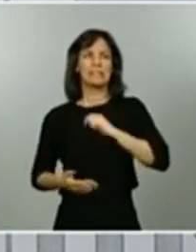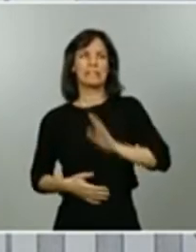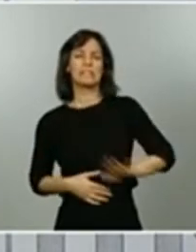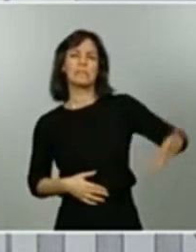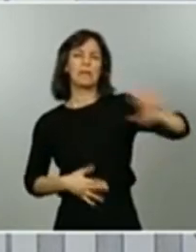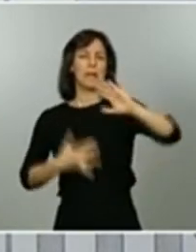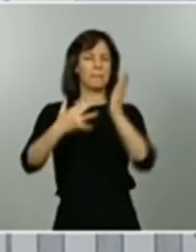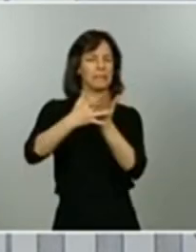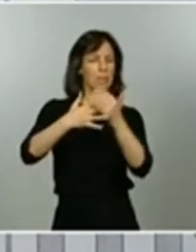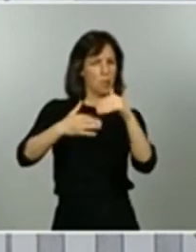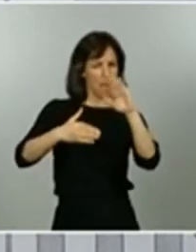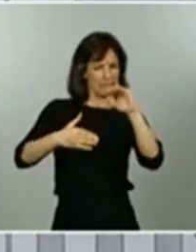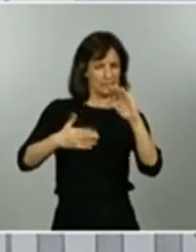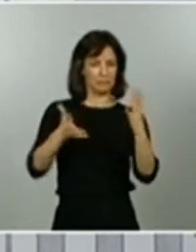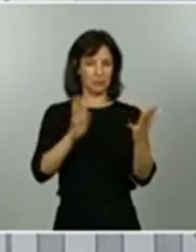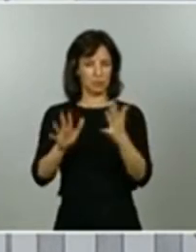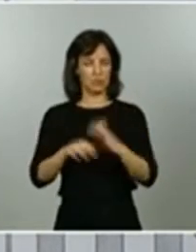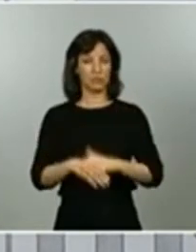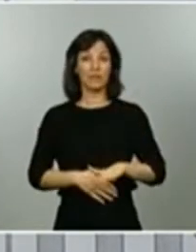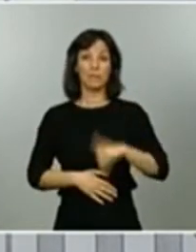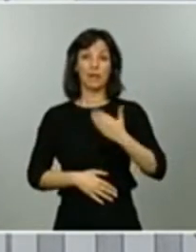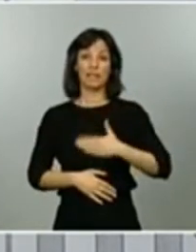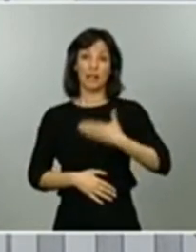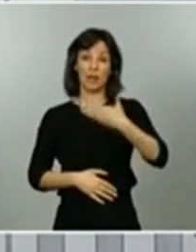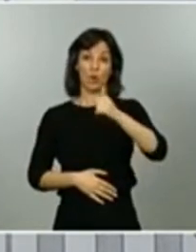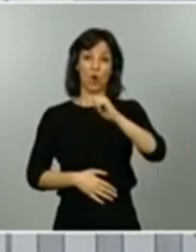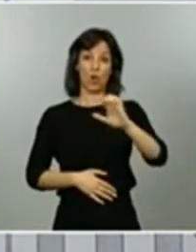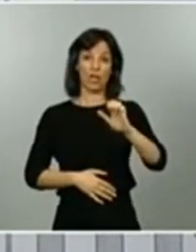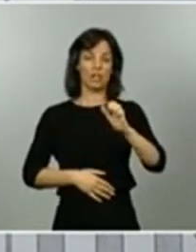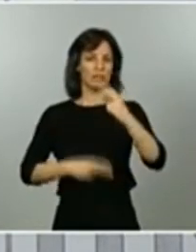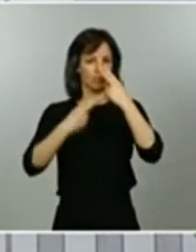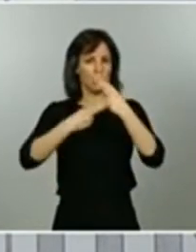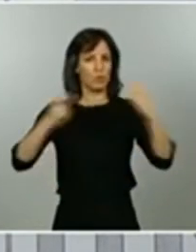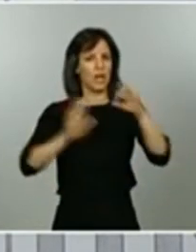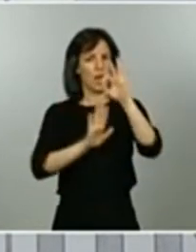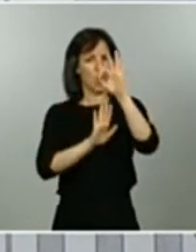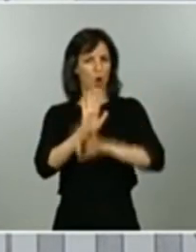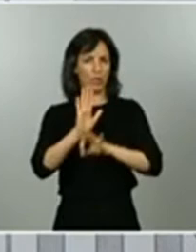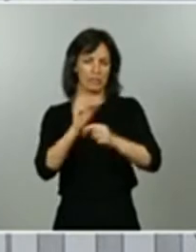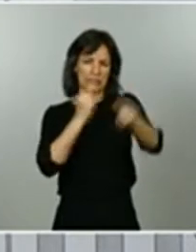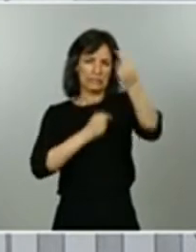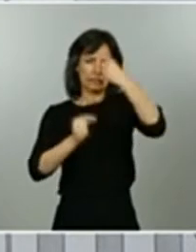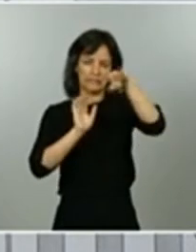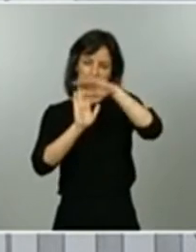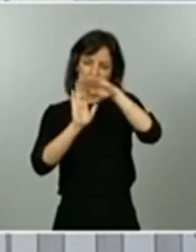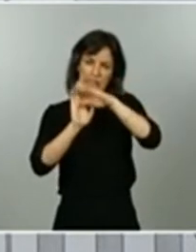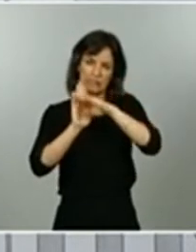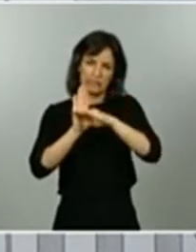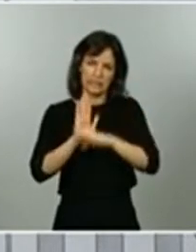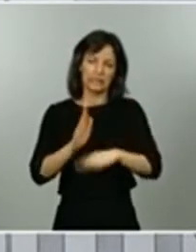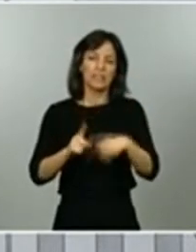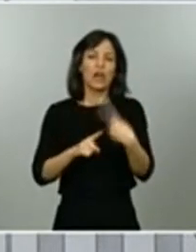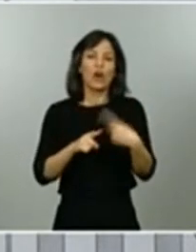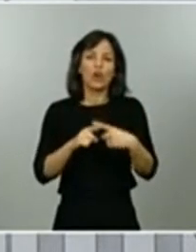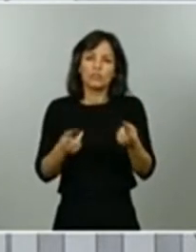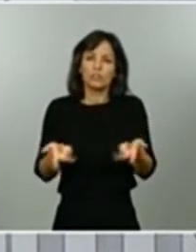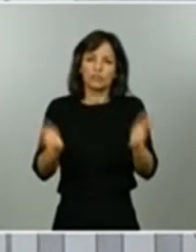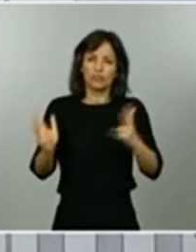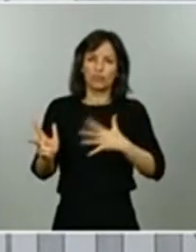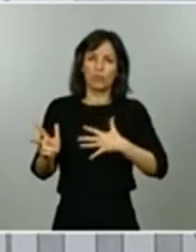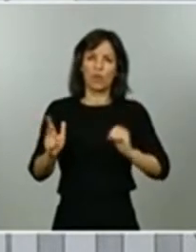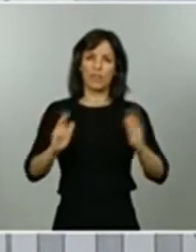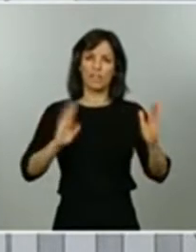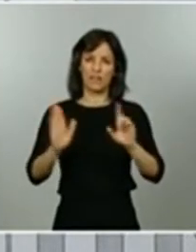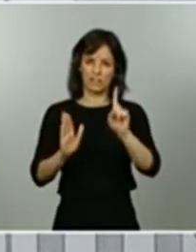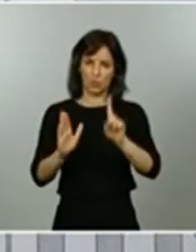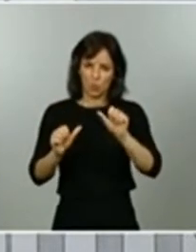Mañana, el Boletín Oficial del Estado publicará la orden detallada con todas las actividades permitidas en la fase 1.